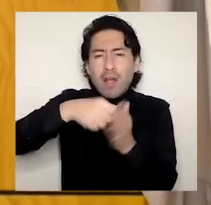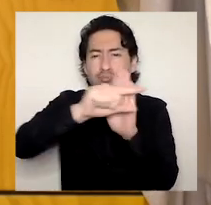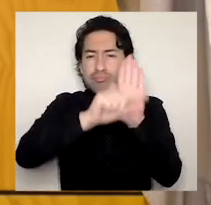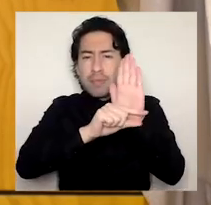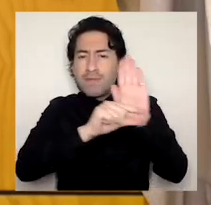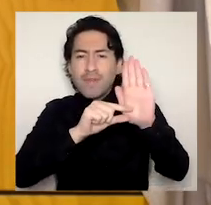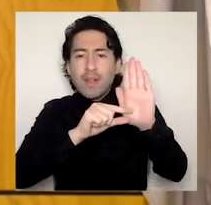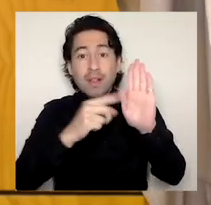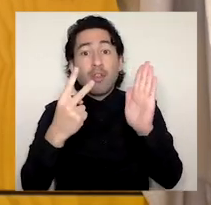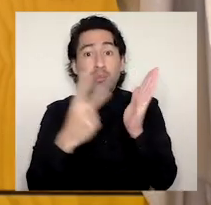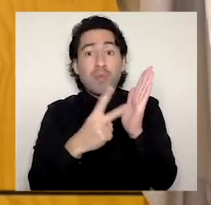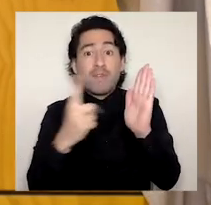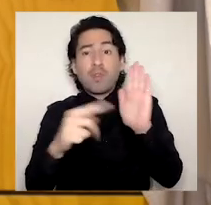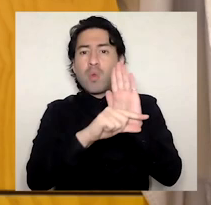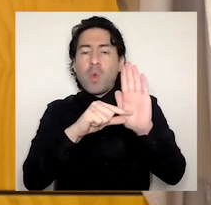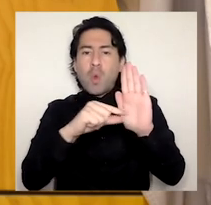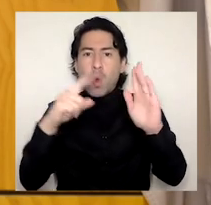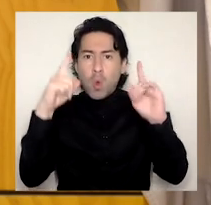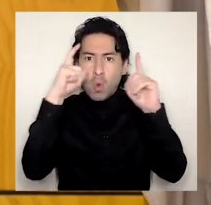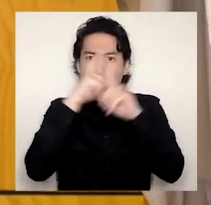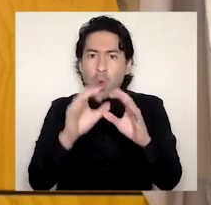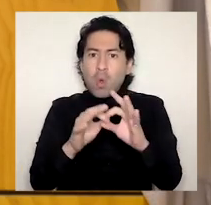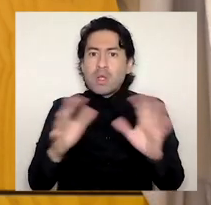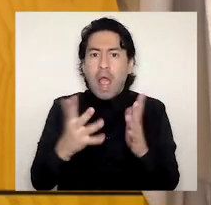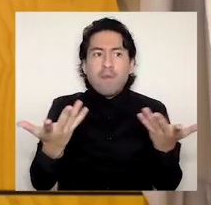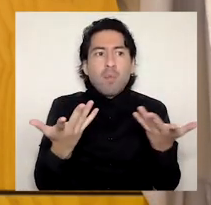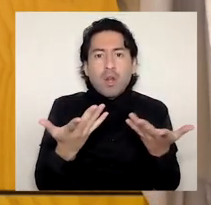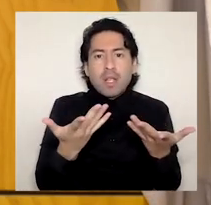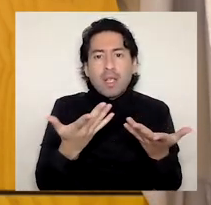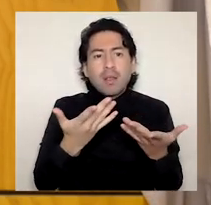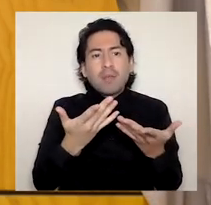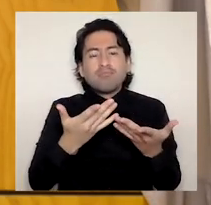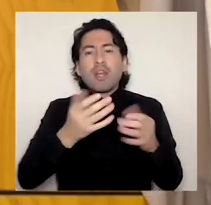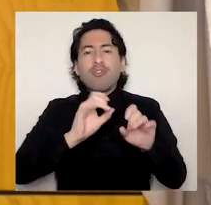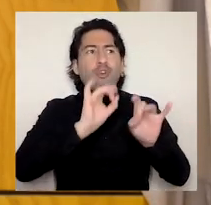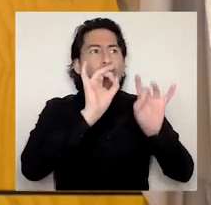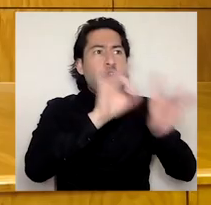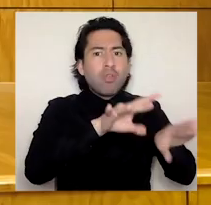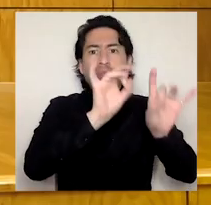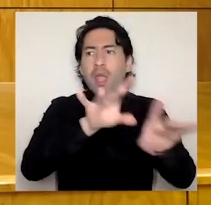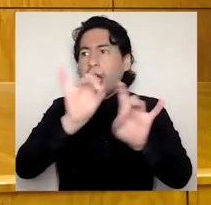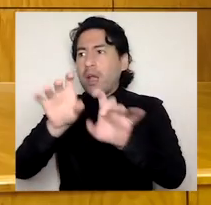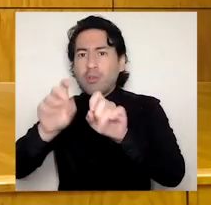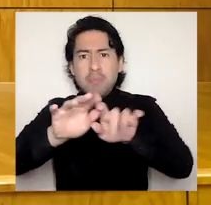severos en materia de aumento de contagios e incremento del estrés para los sistemas hospitalarios.